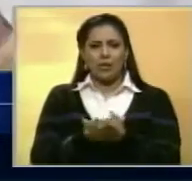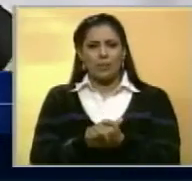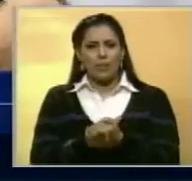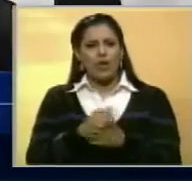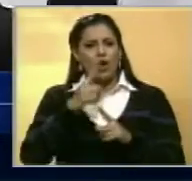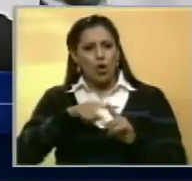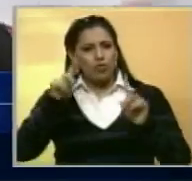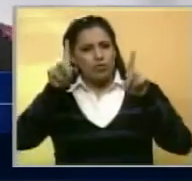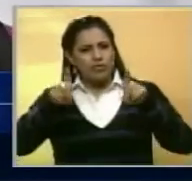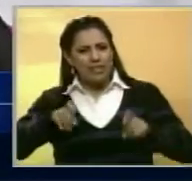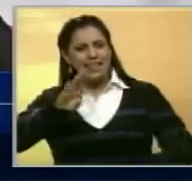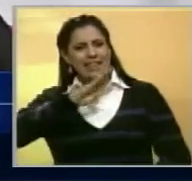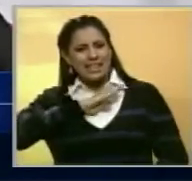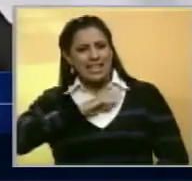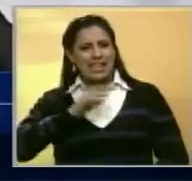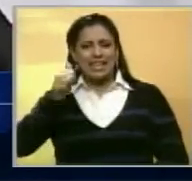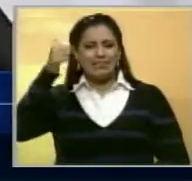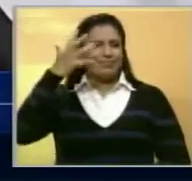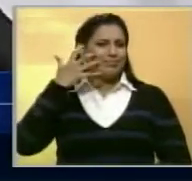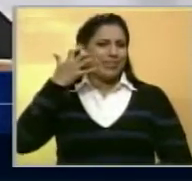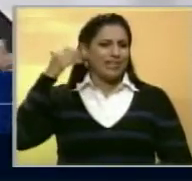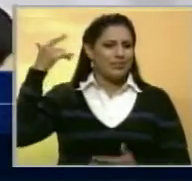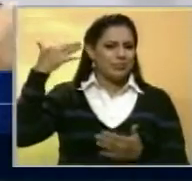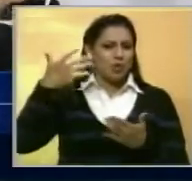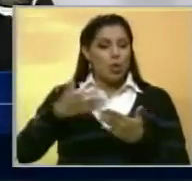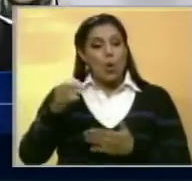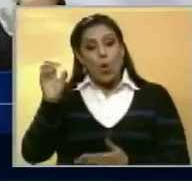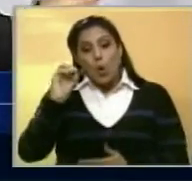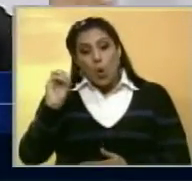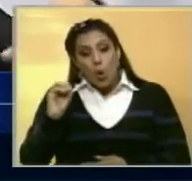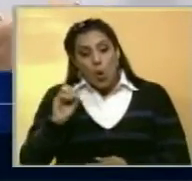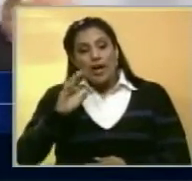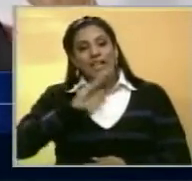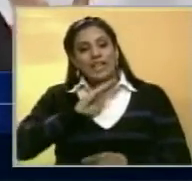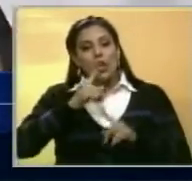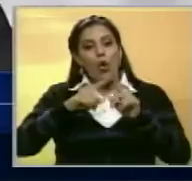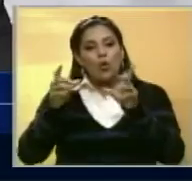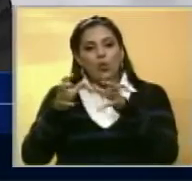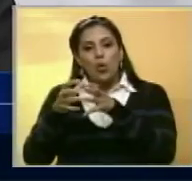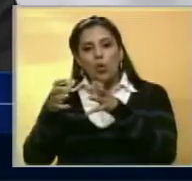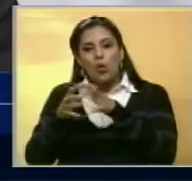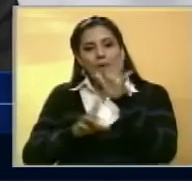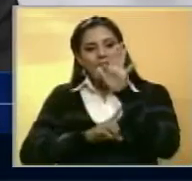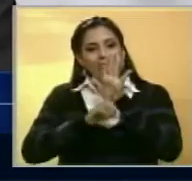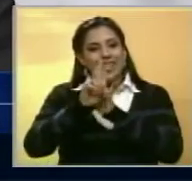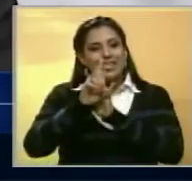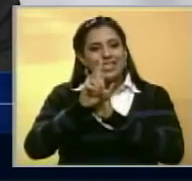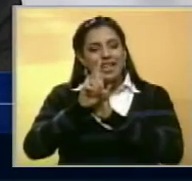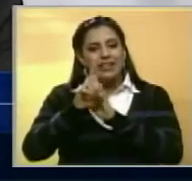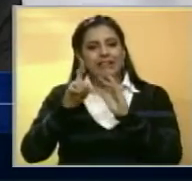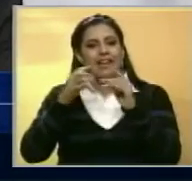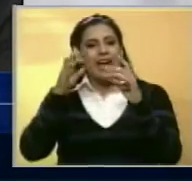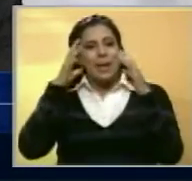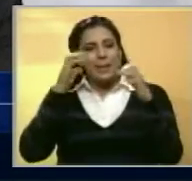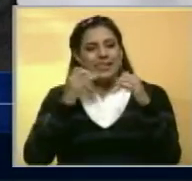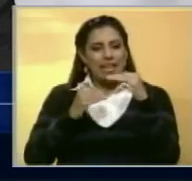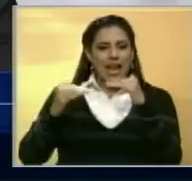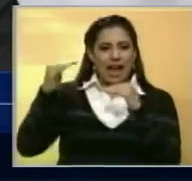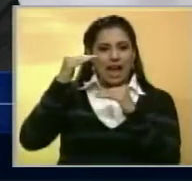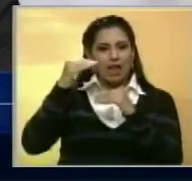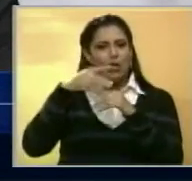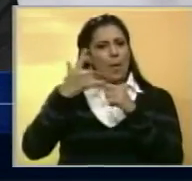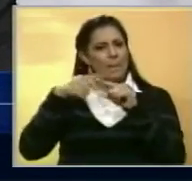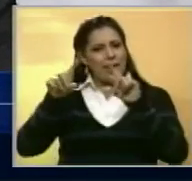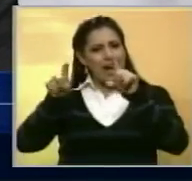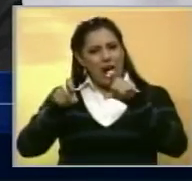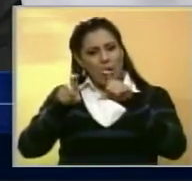de campesinos que tienen gran experiencia, o de determinados grupos que han desarrollado niveles de experticia altos. Lo que la